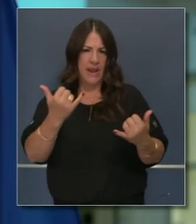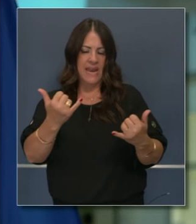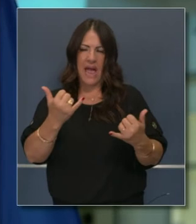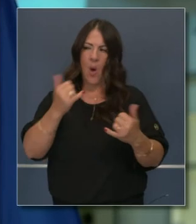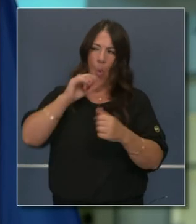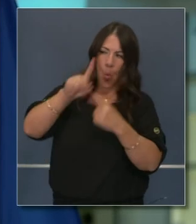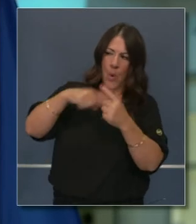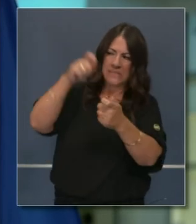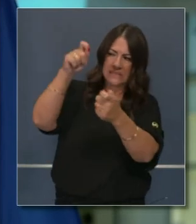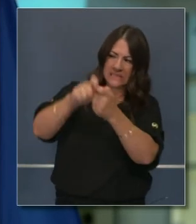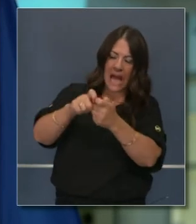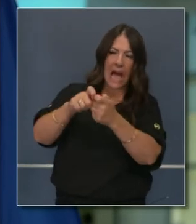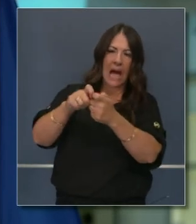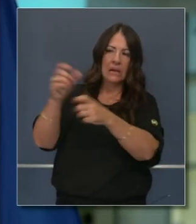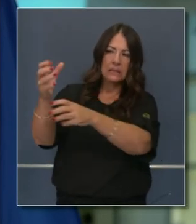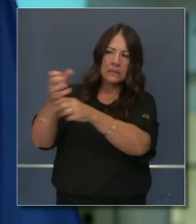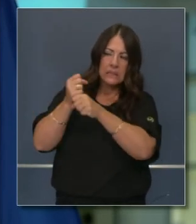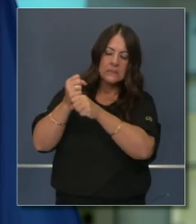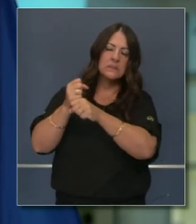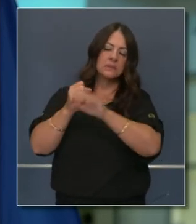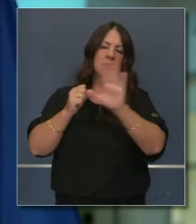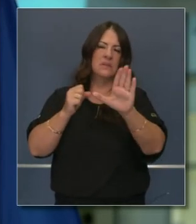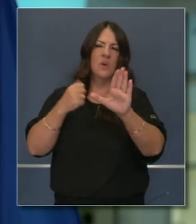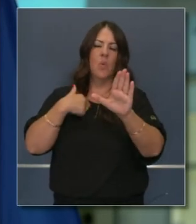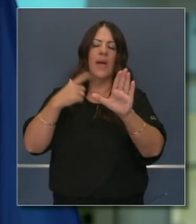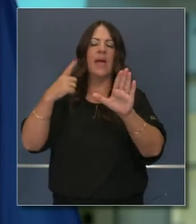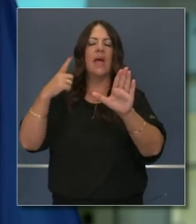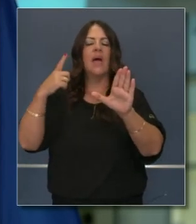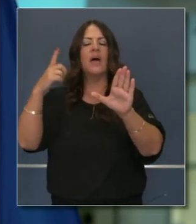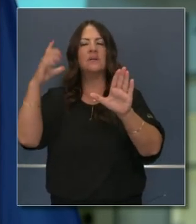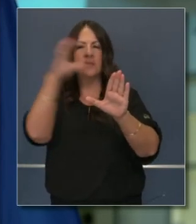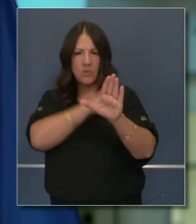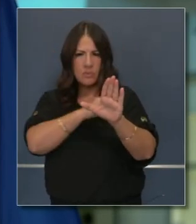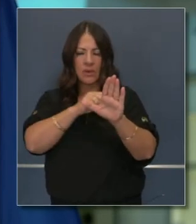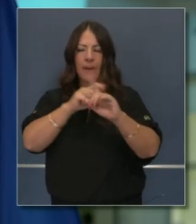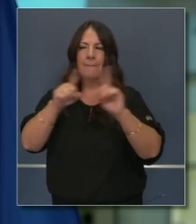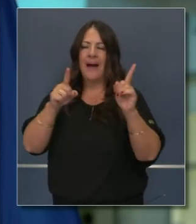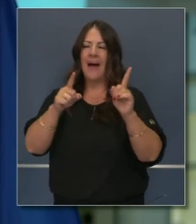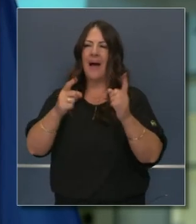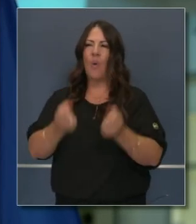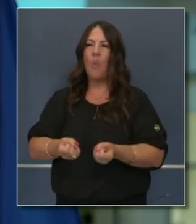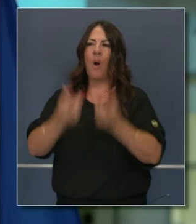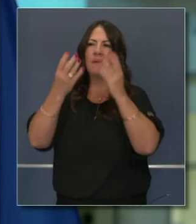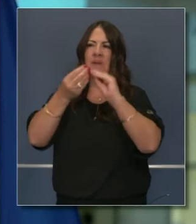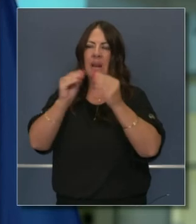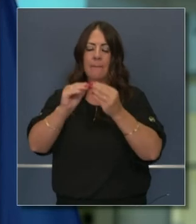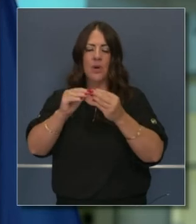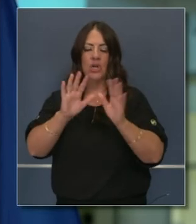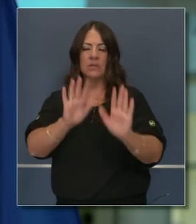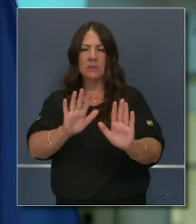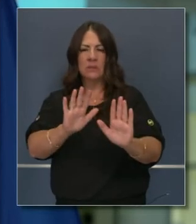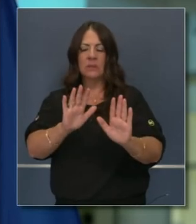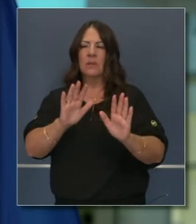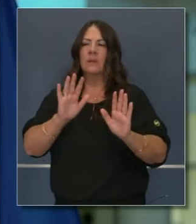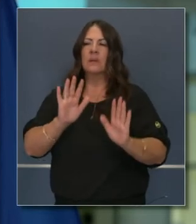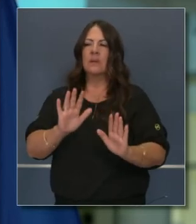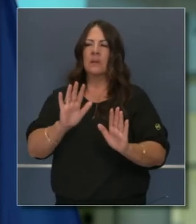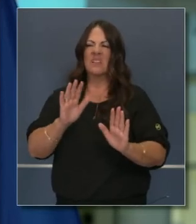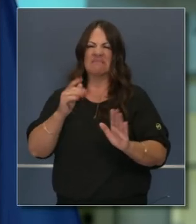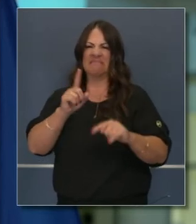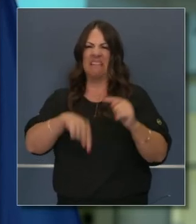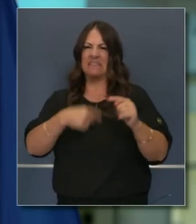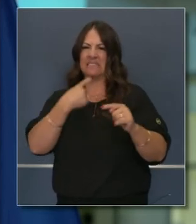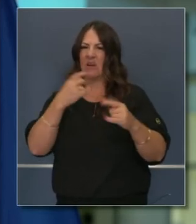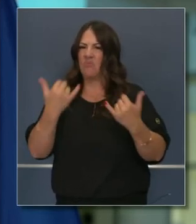momento en este país. Cualquiera que diga que puede responder algo está dando solamente su opinión, y es difícil cuantificar si